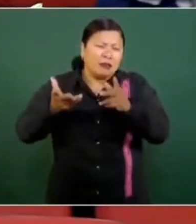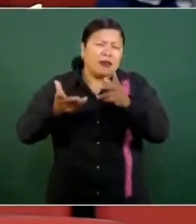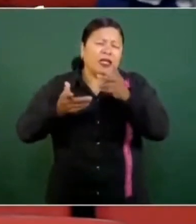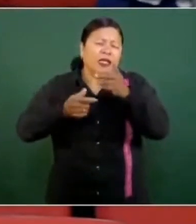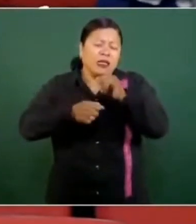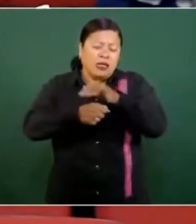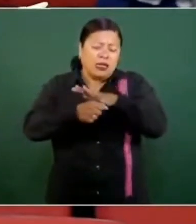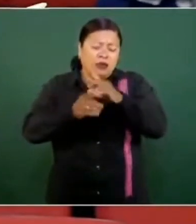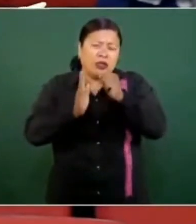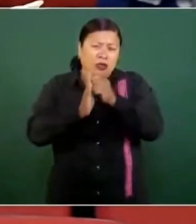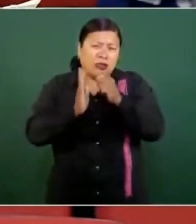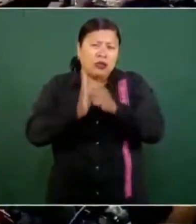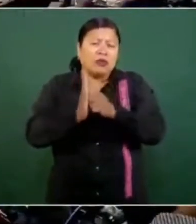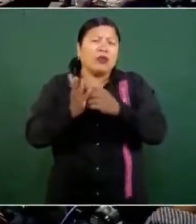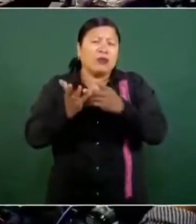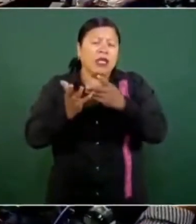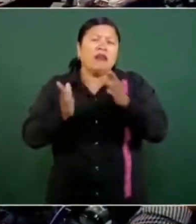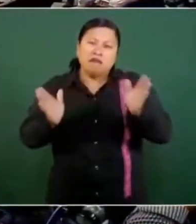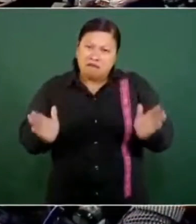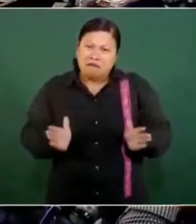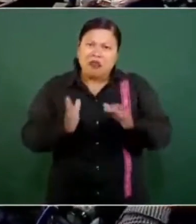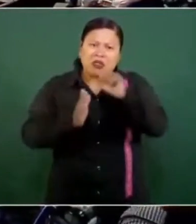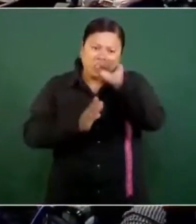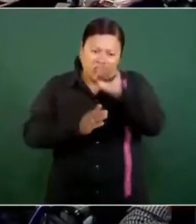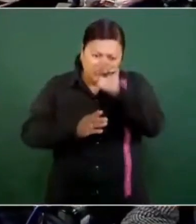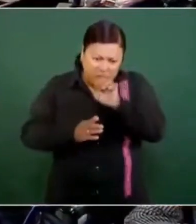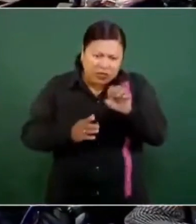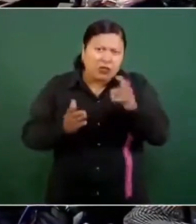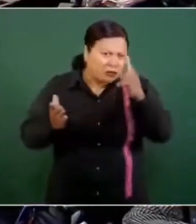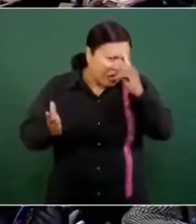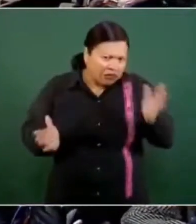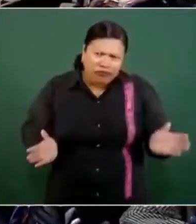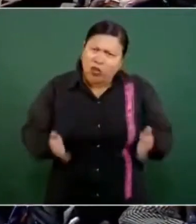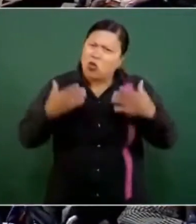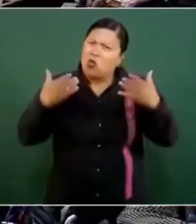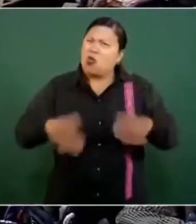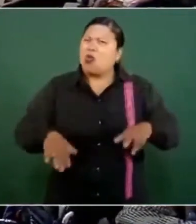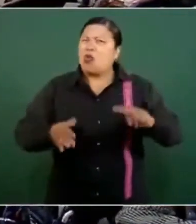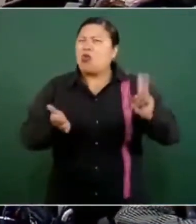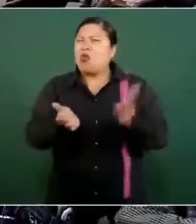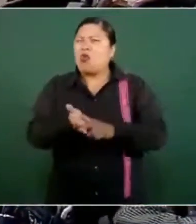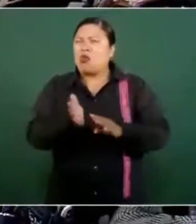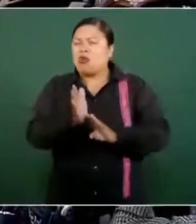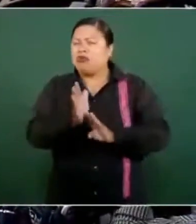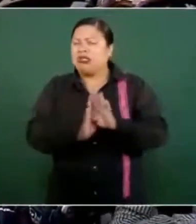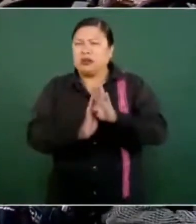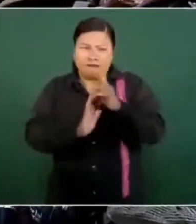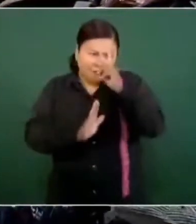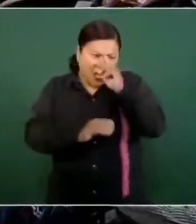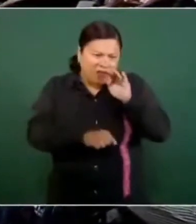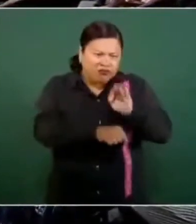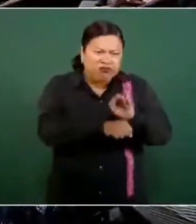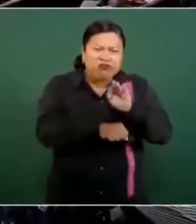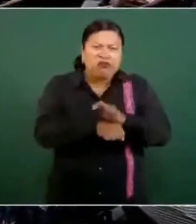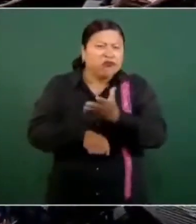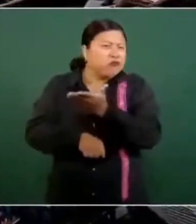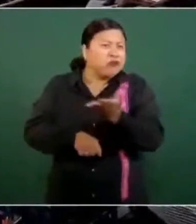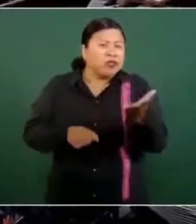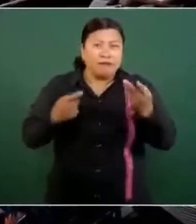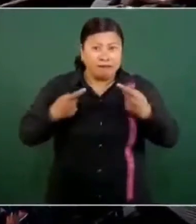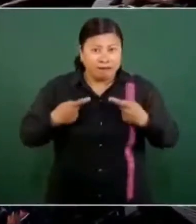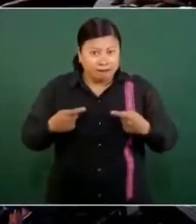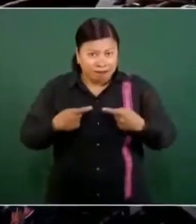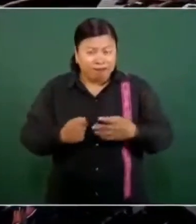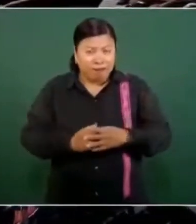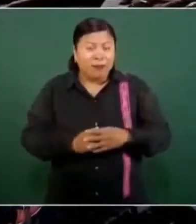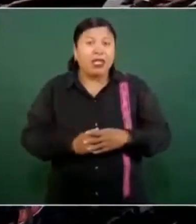impulsará al sur sureste a un superdesarrollo para el bienestar de nuestros conciudadanos. Arribarán